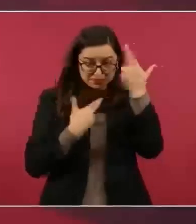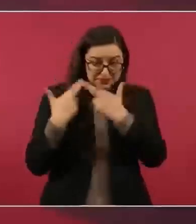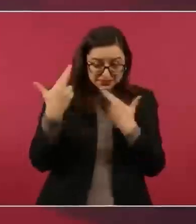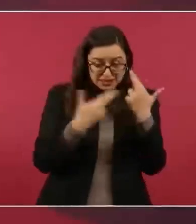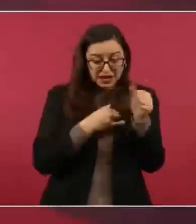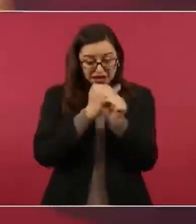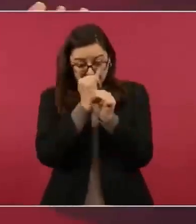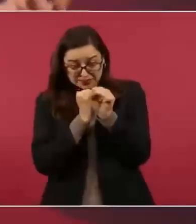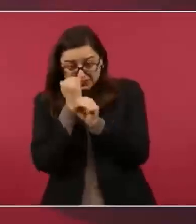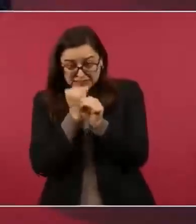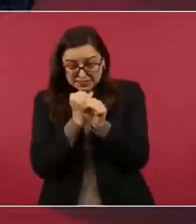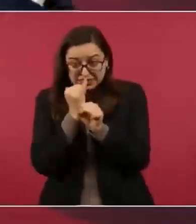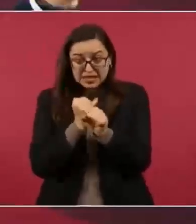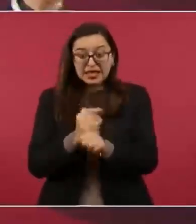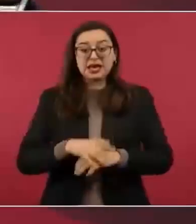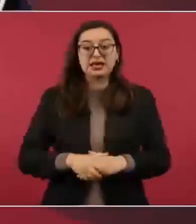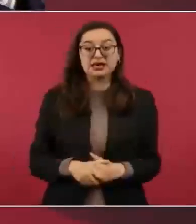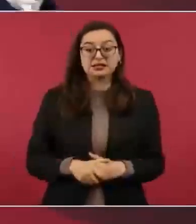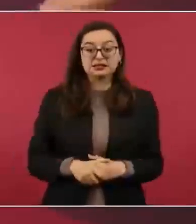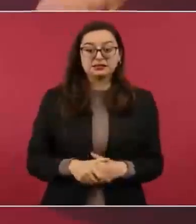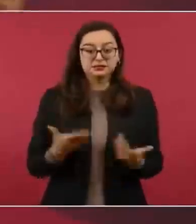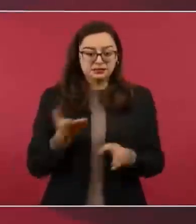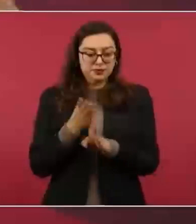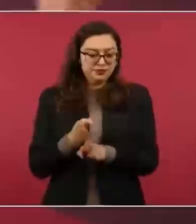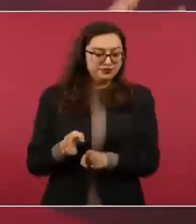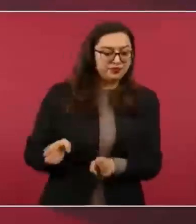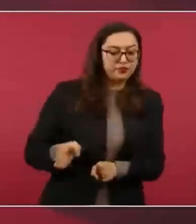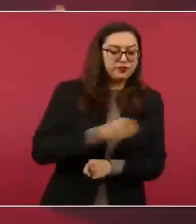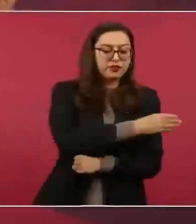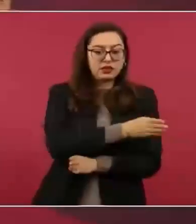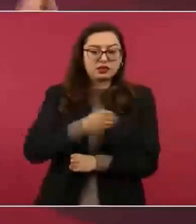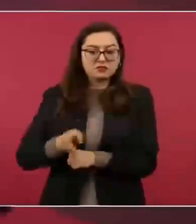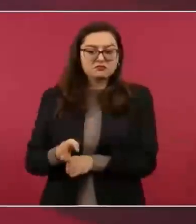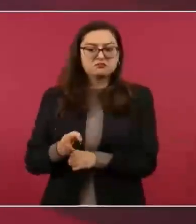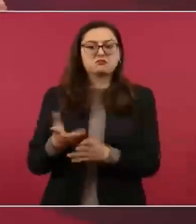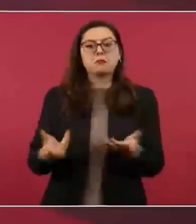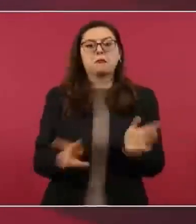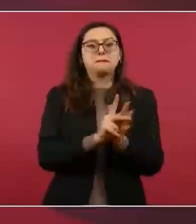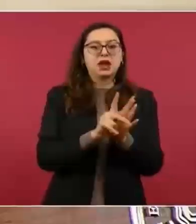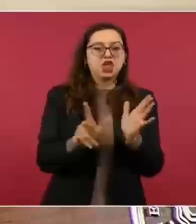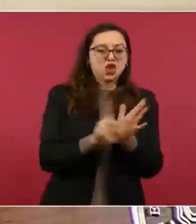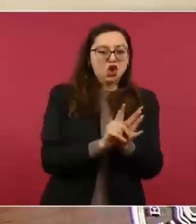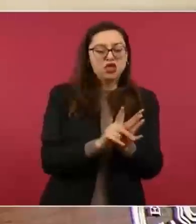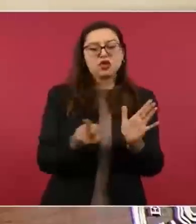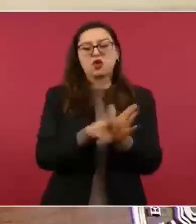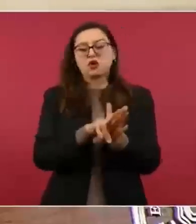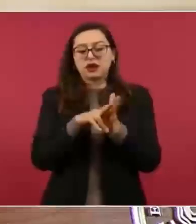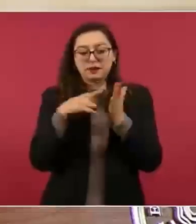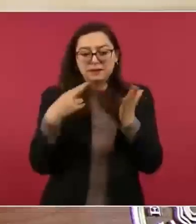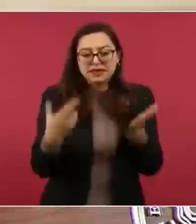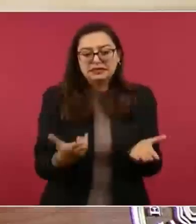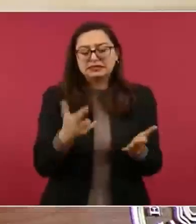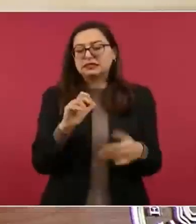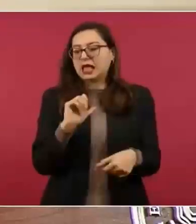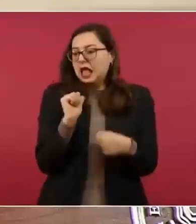revista, hicieron una crítica cuando decide